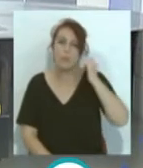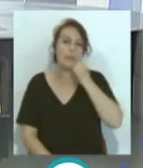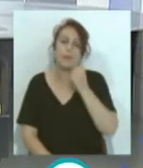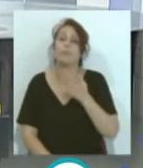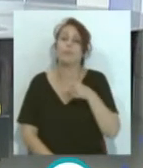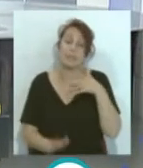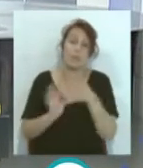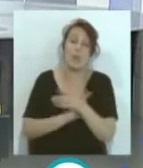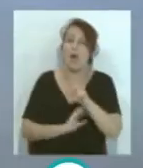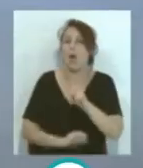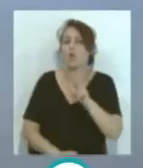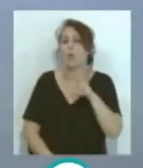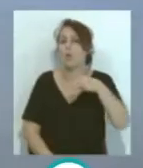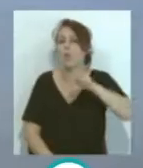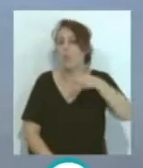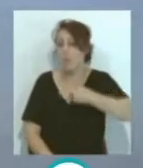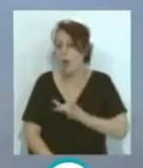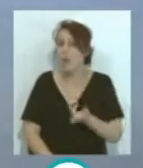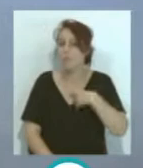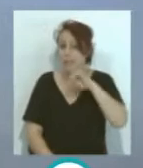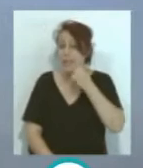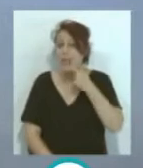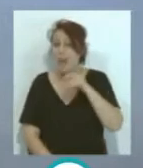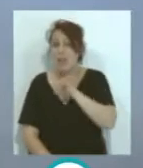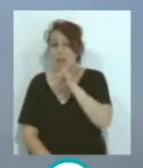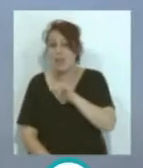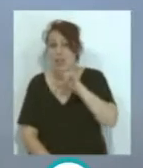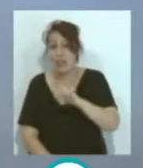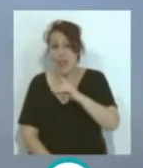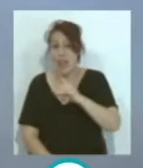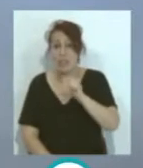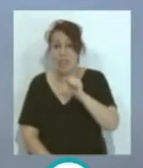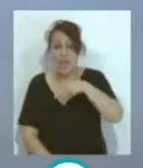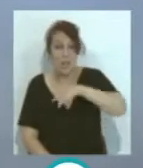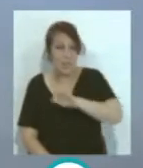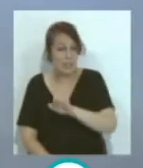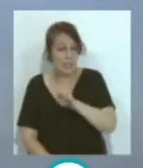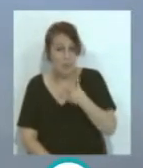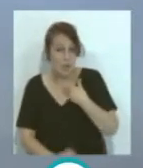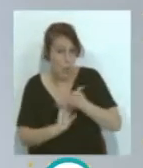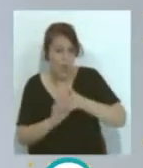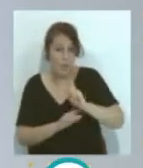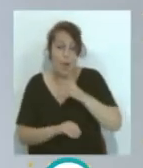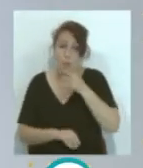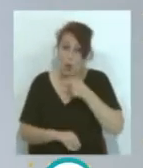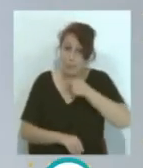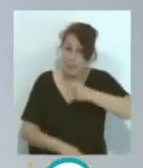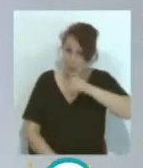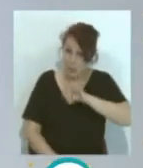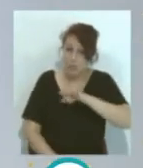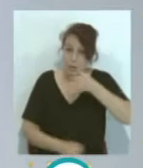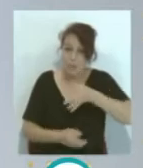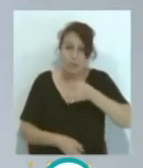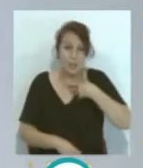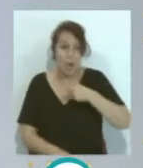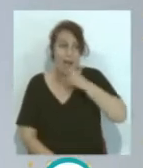es... ...Zidane no habla de eso... ...¿cuál como siempre le pitan a favor? ...Zidane no habla de los árbitros... ...¿porque siempre le pitan a favor? ...no, Zidane no habla de los árbitros... ...ni